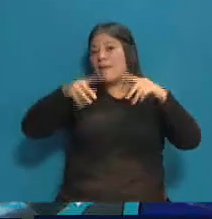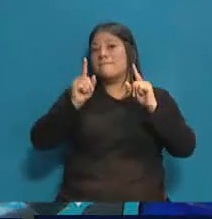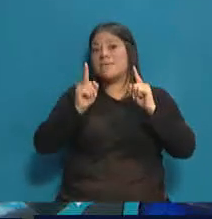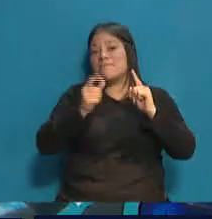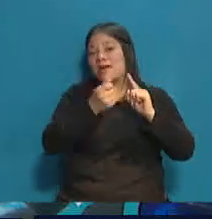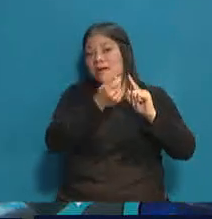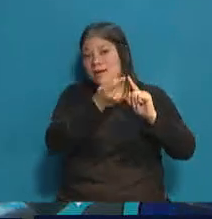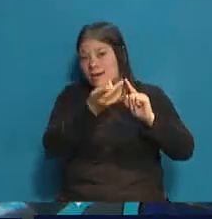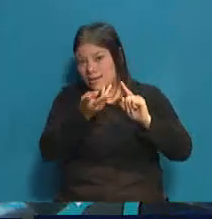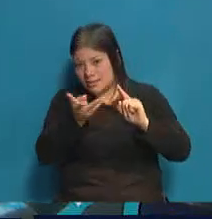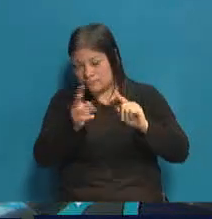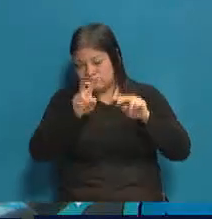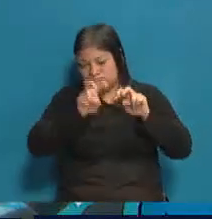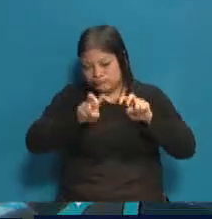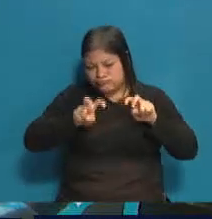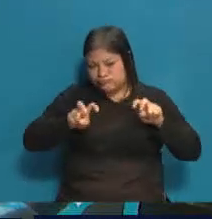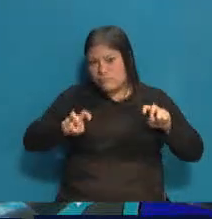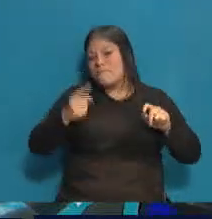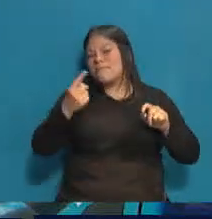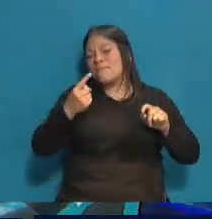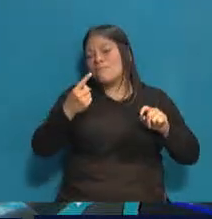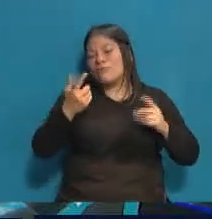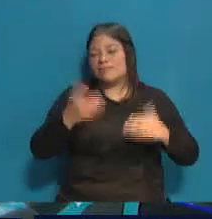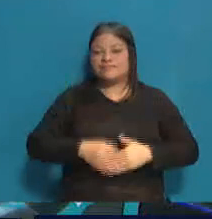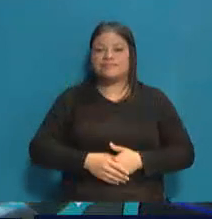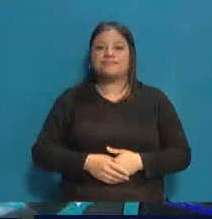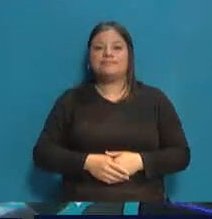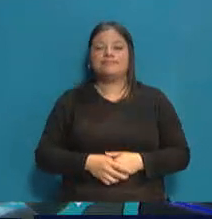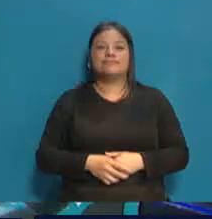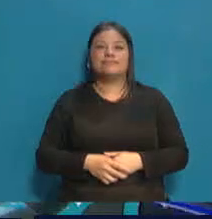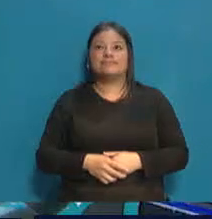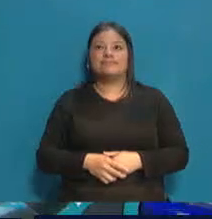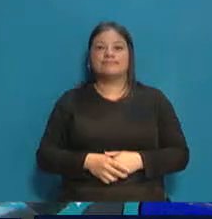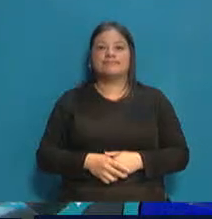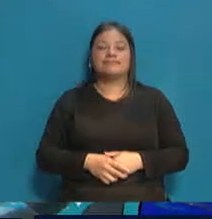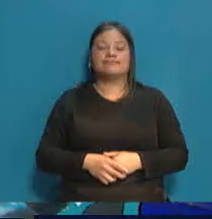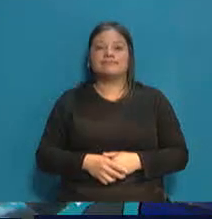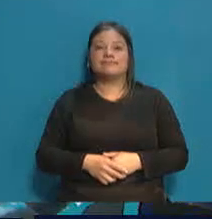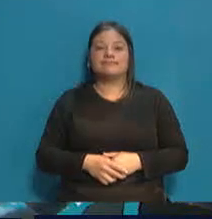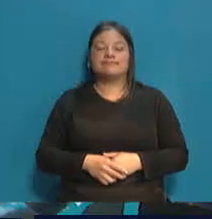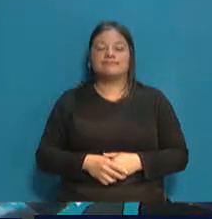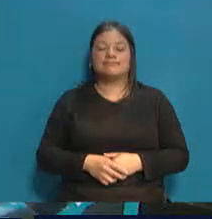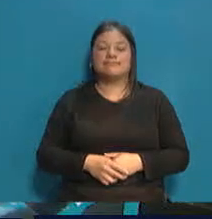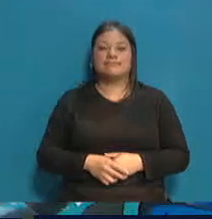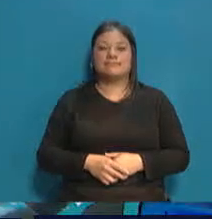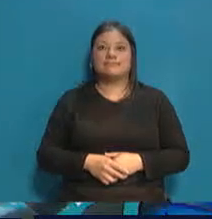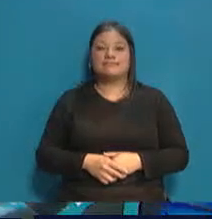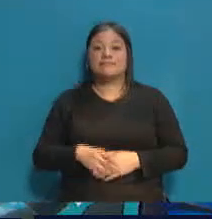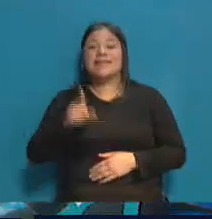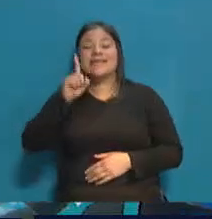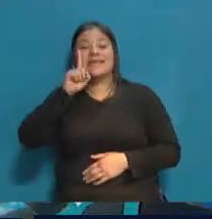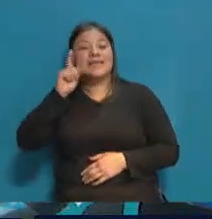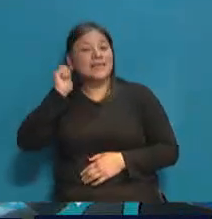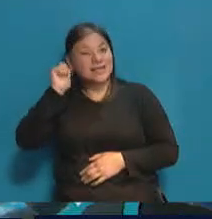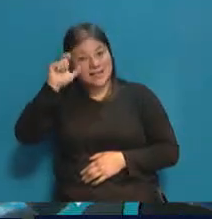logró, en definitiva, mantener ese piso legislativo desde el punto de vista de la elección. Marcelino Iglesias,